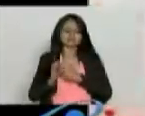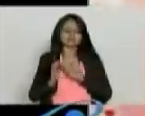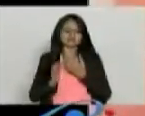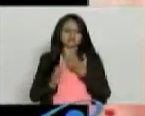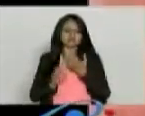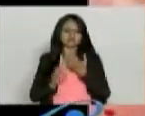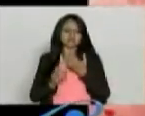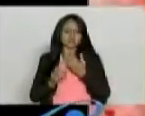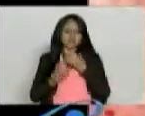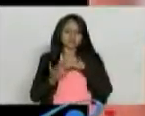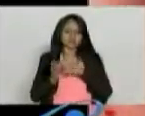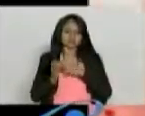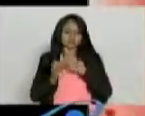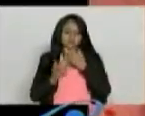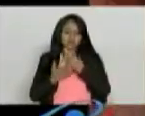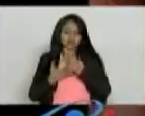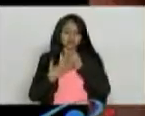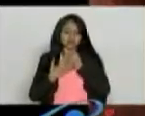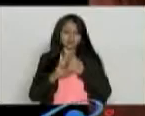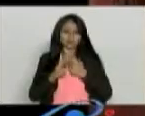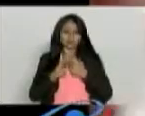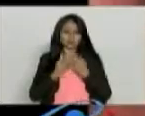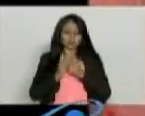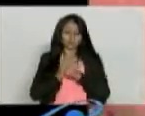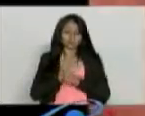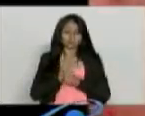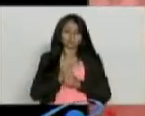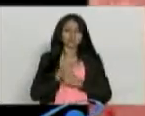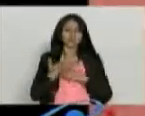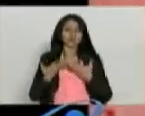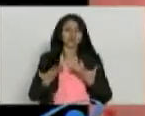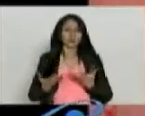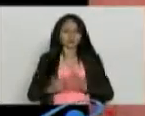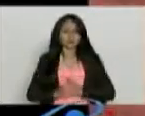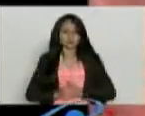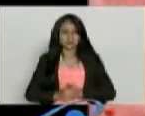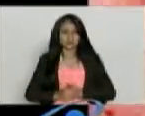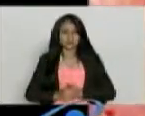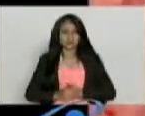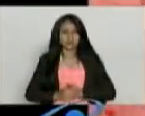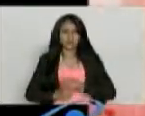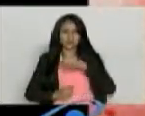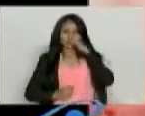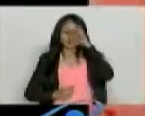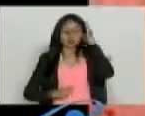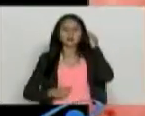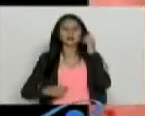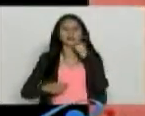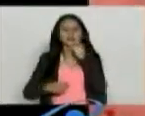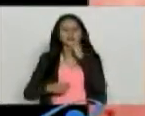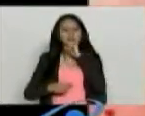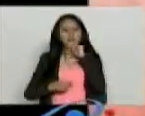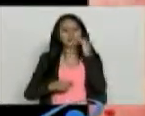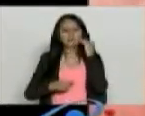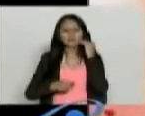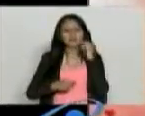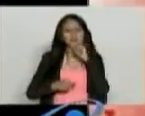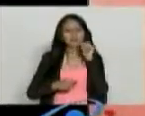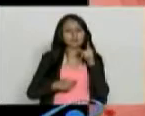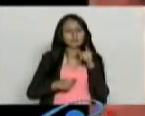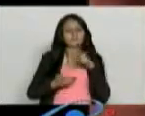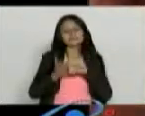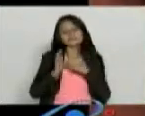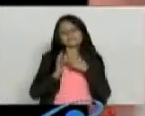empeora el estreñimiento. Ahí ven ustedes, digamos, lo que preguntó ella. Ahí está